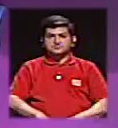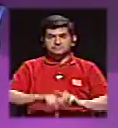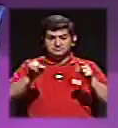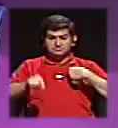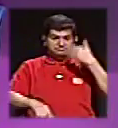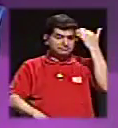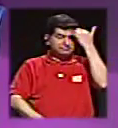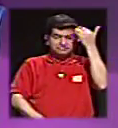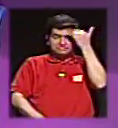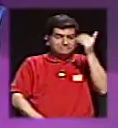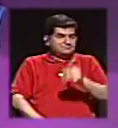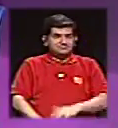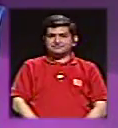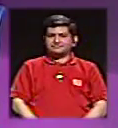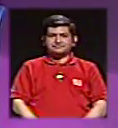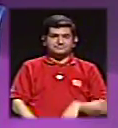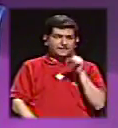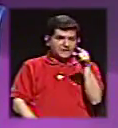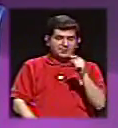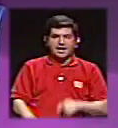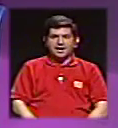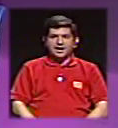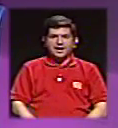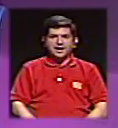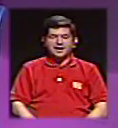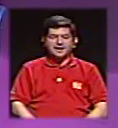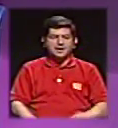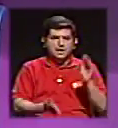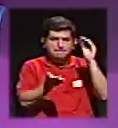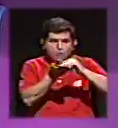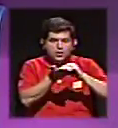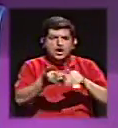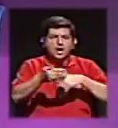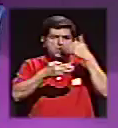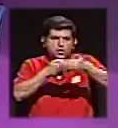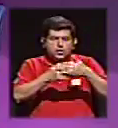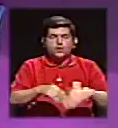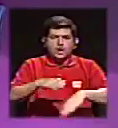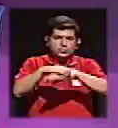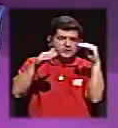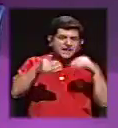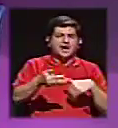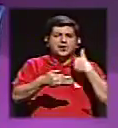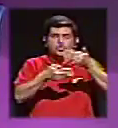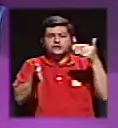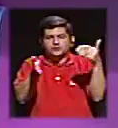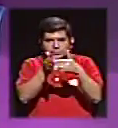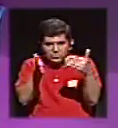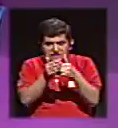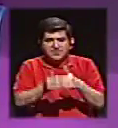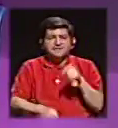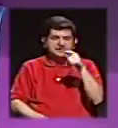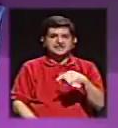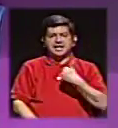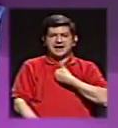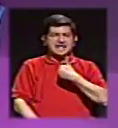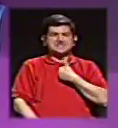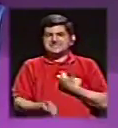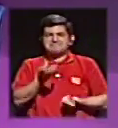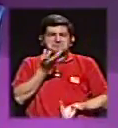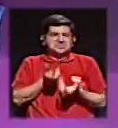Pero yo no sé, lo agarraron, lo sacaron, lo pusieron y luego lo quemaron en la hoguera. O él mismo